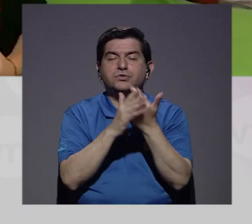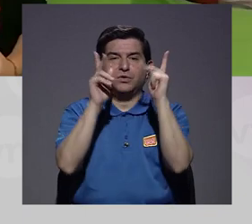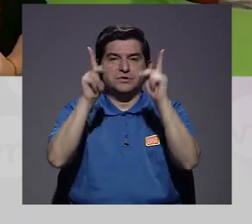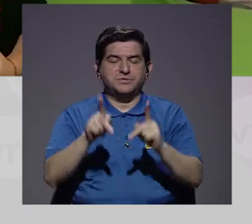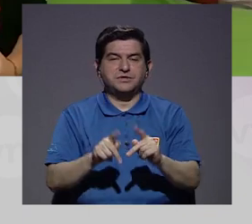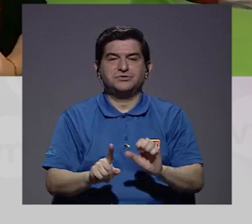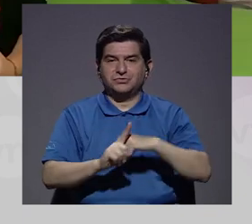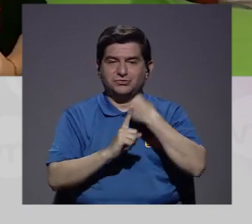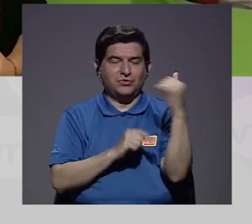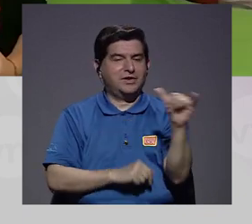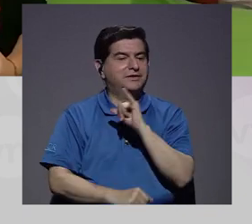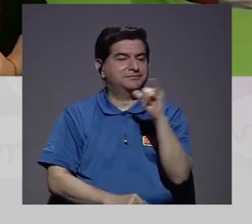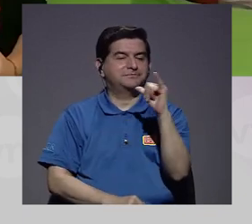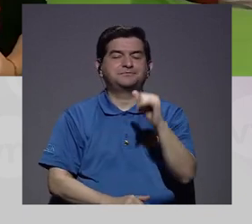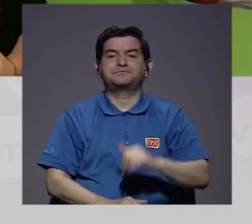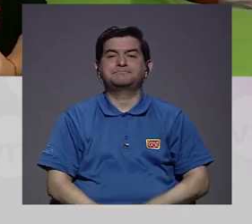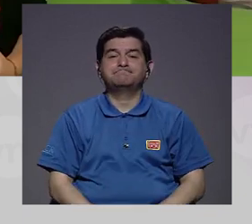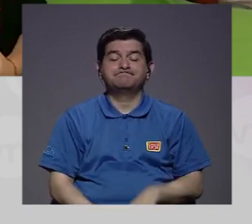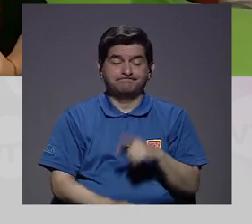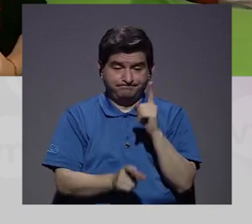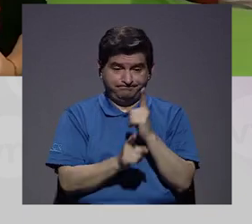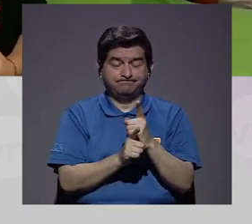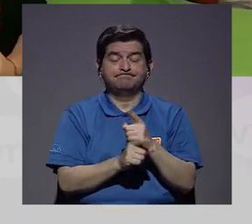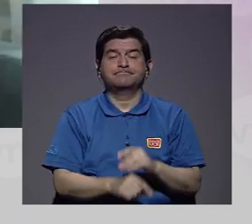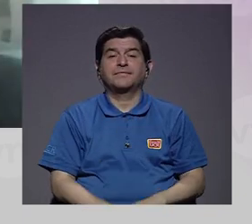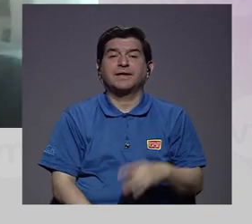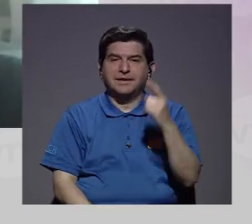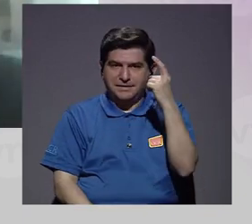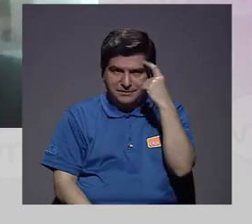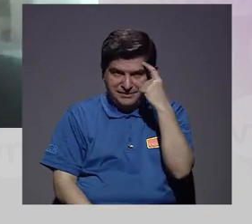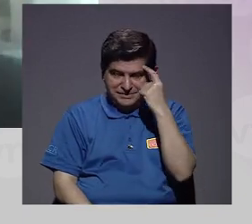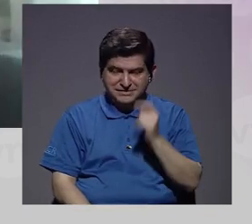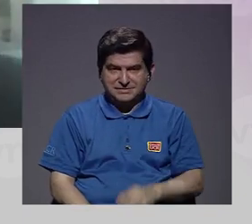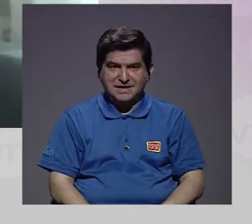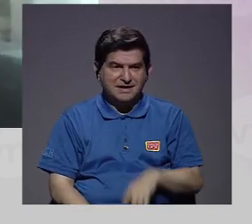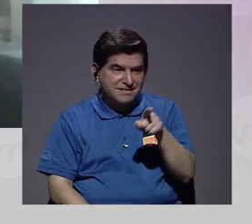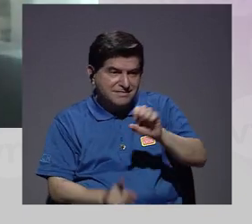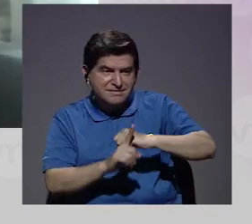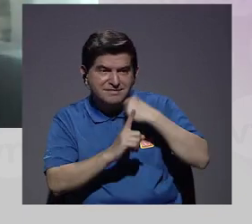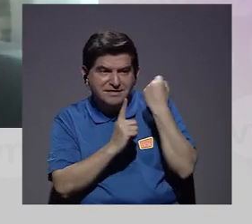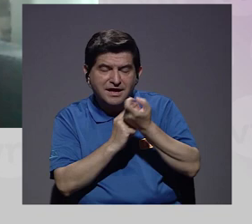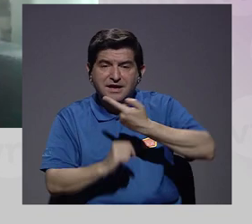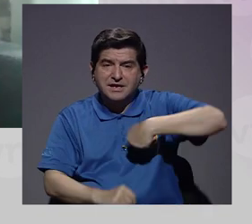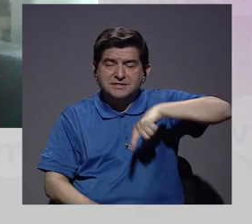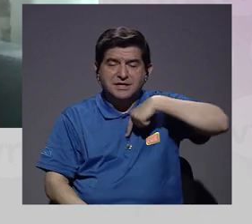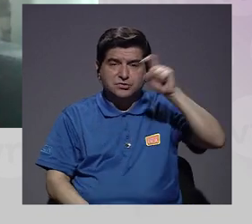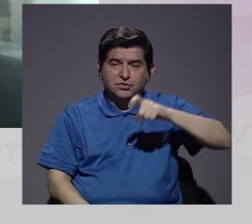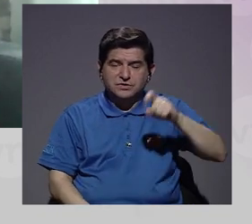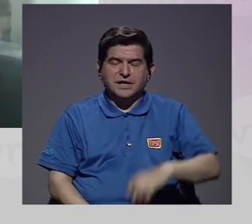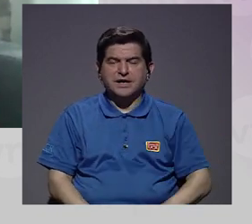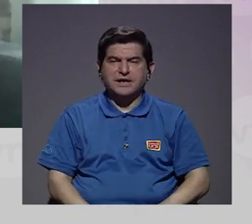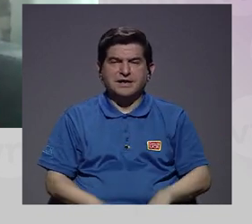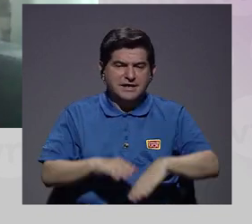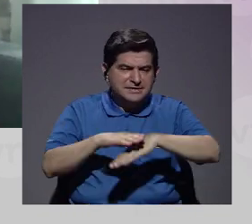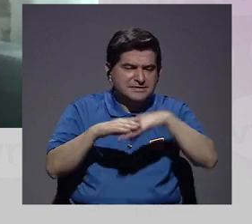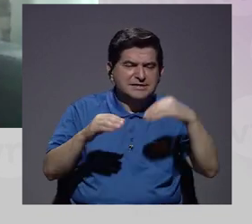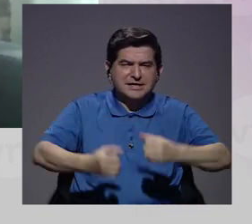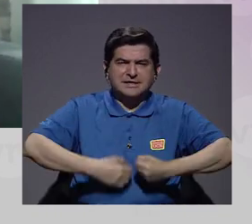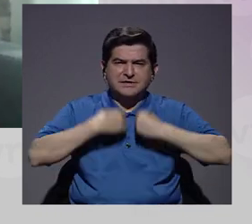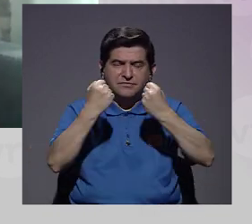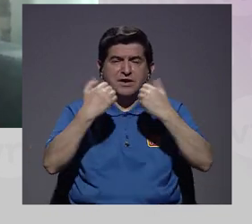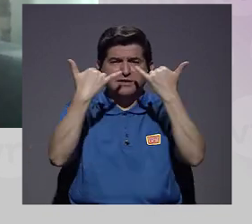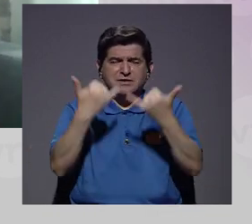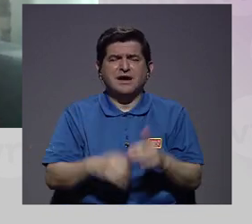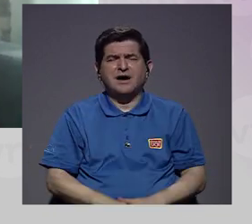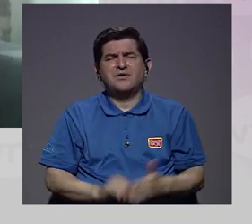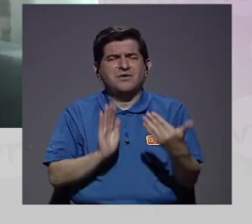todos están realmente en la vida de los profesionales. Y pensar en que de esto tenemos que salir lo más fortalecidos.